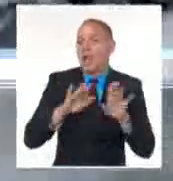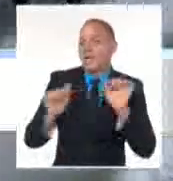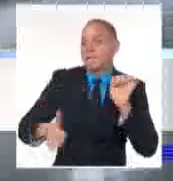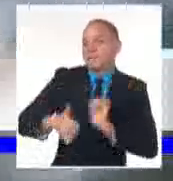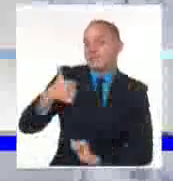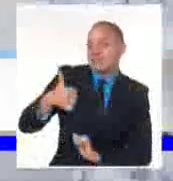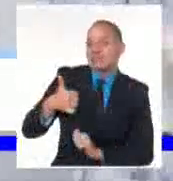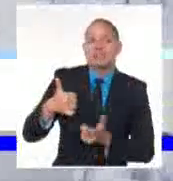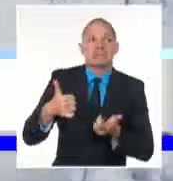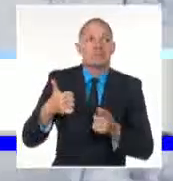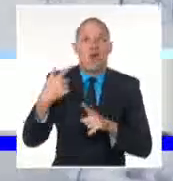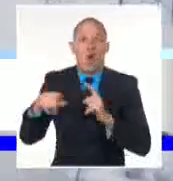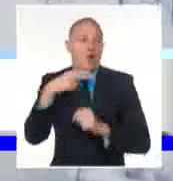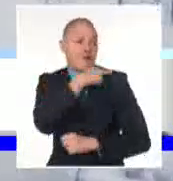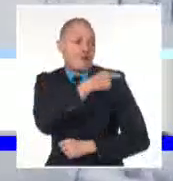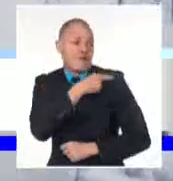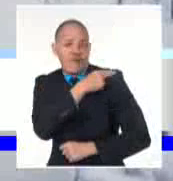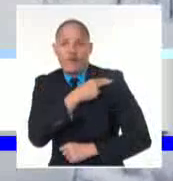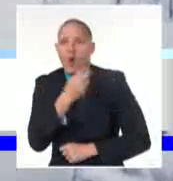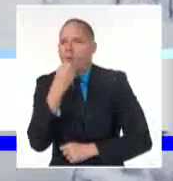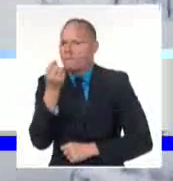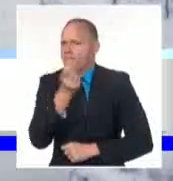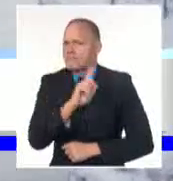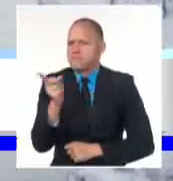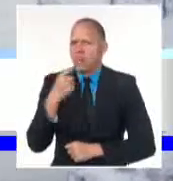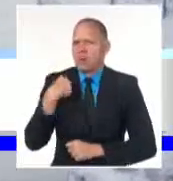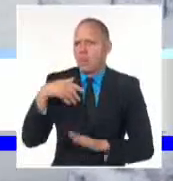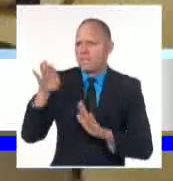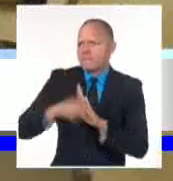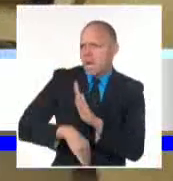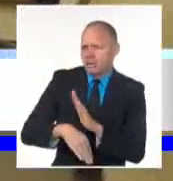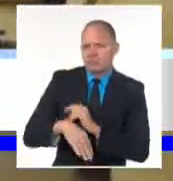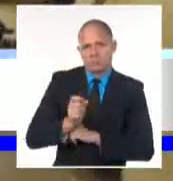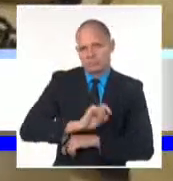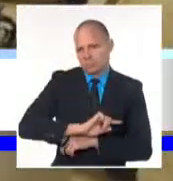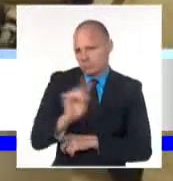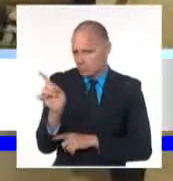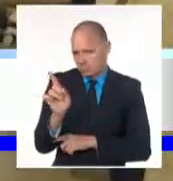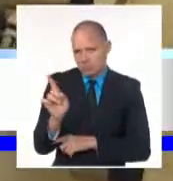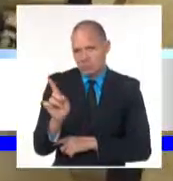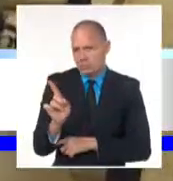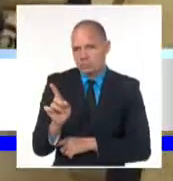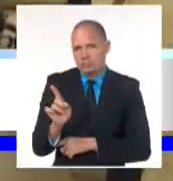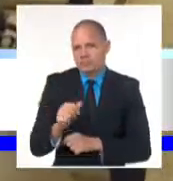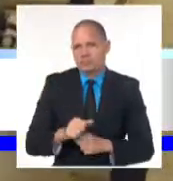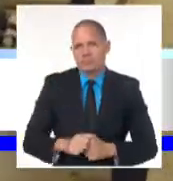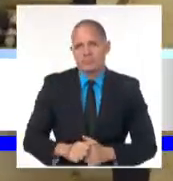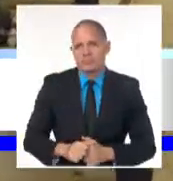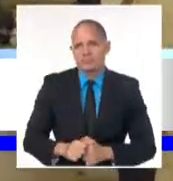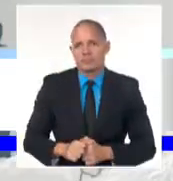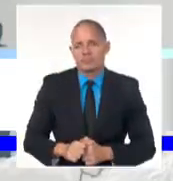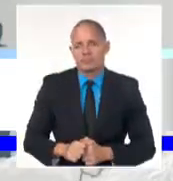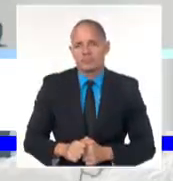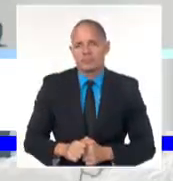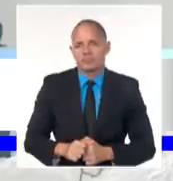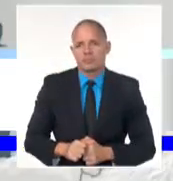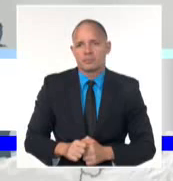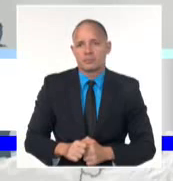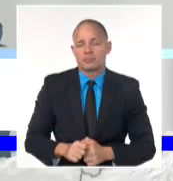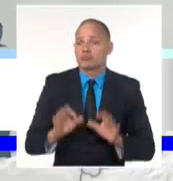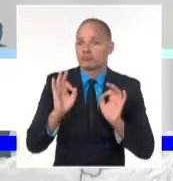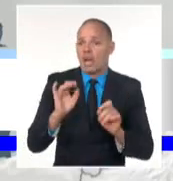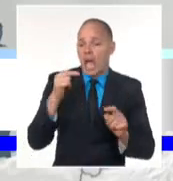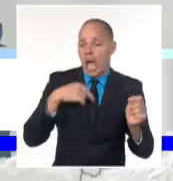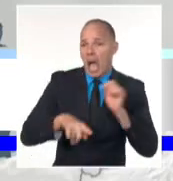funcionario del gobierno pueden suspender, rescindir, denunciar o retirar a Estados Unidos de la OTAN. Asimismo, se establece que